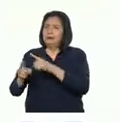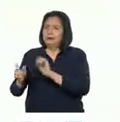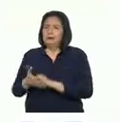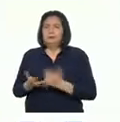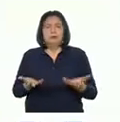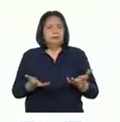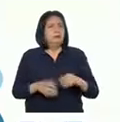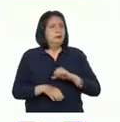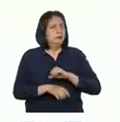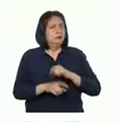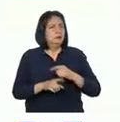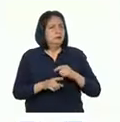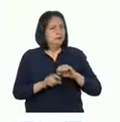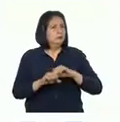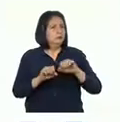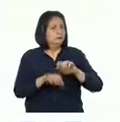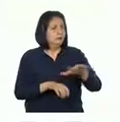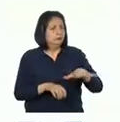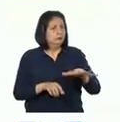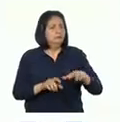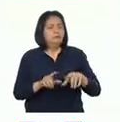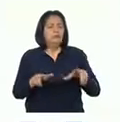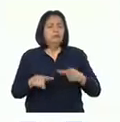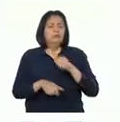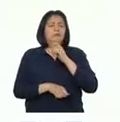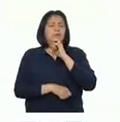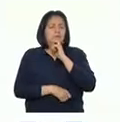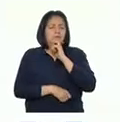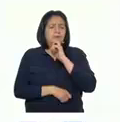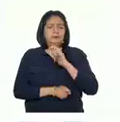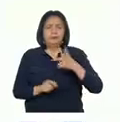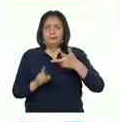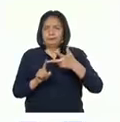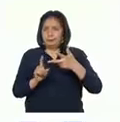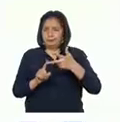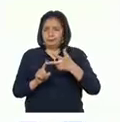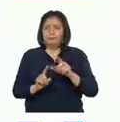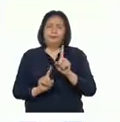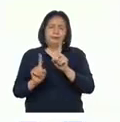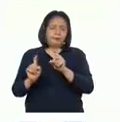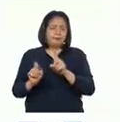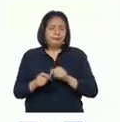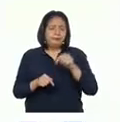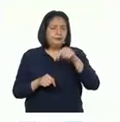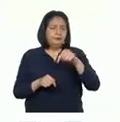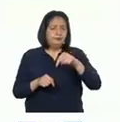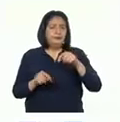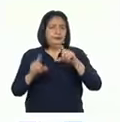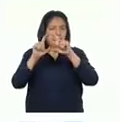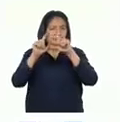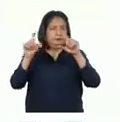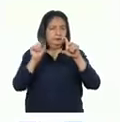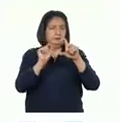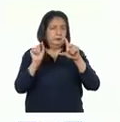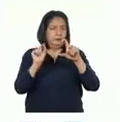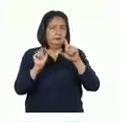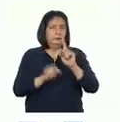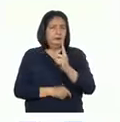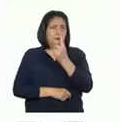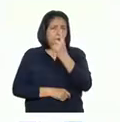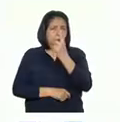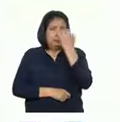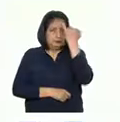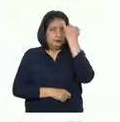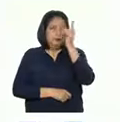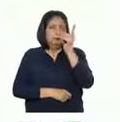de ecosistemas. Hmm, sobre la tercera pregunta en este párrafo solo hay